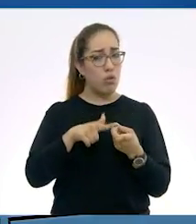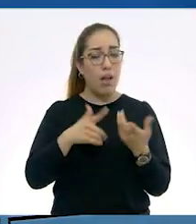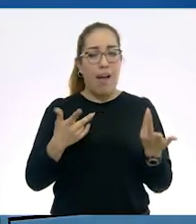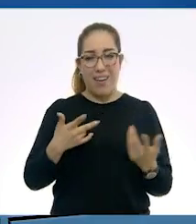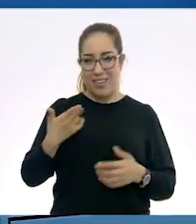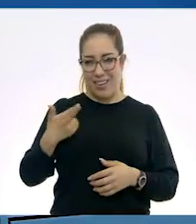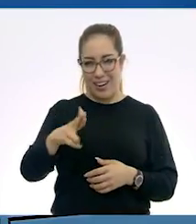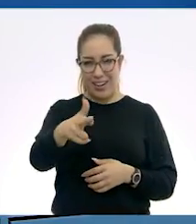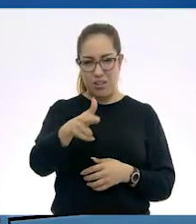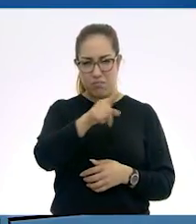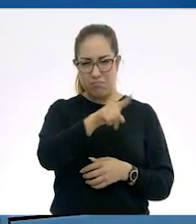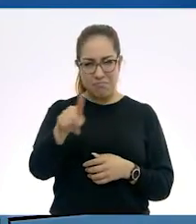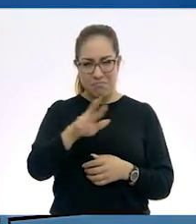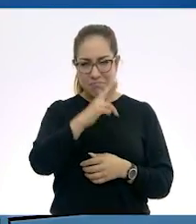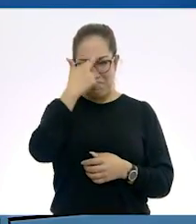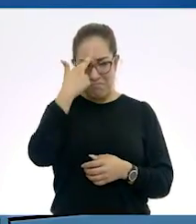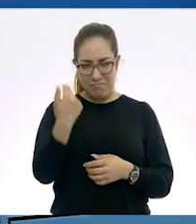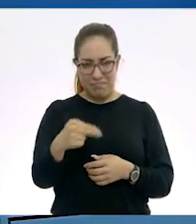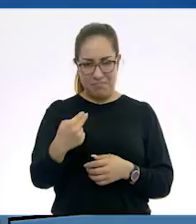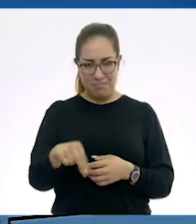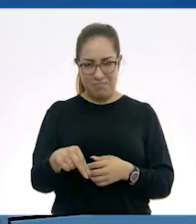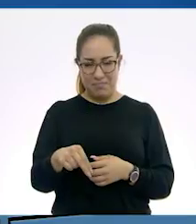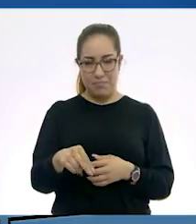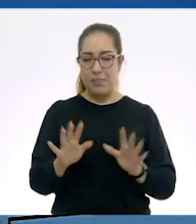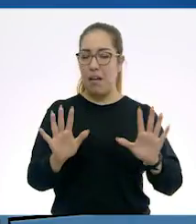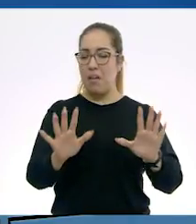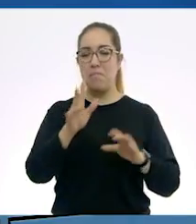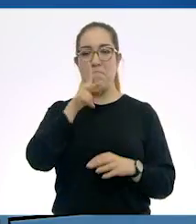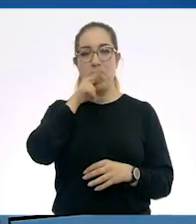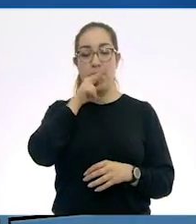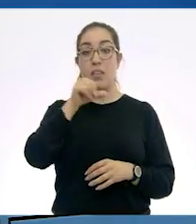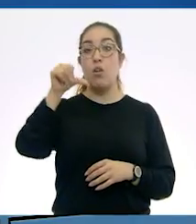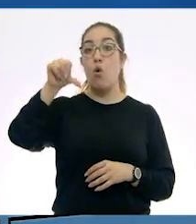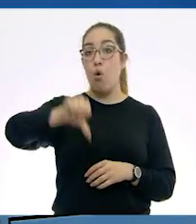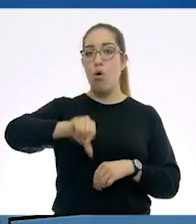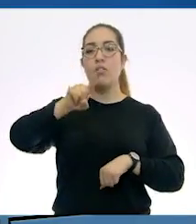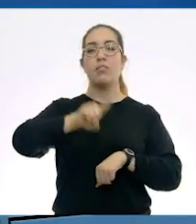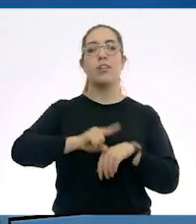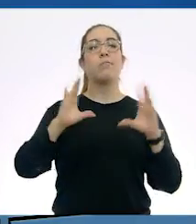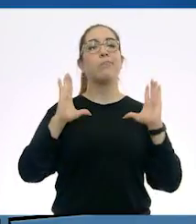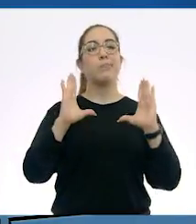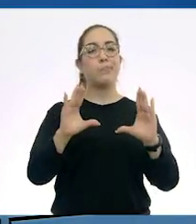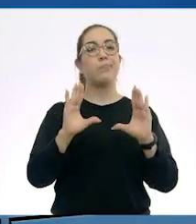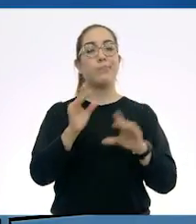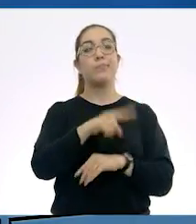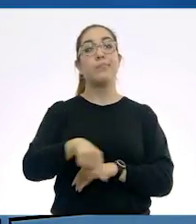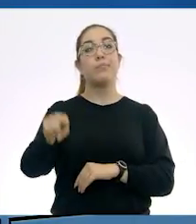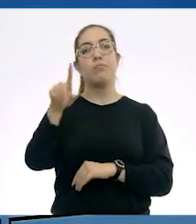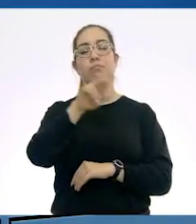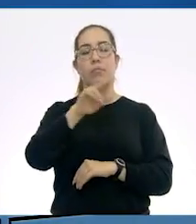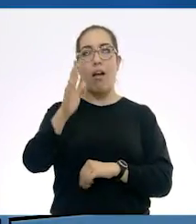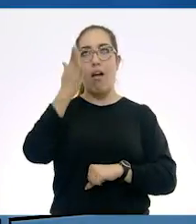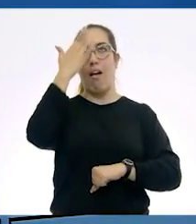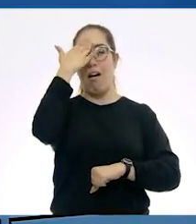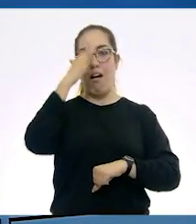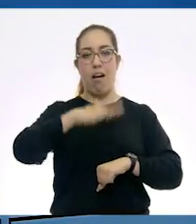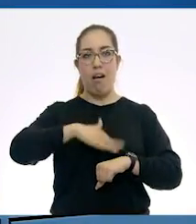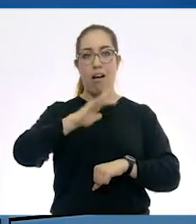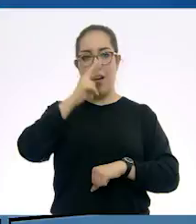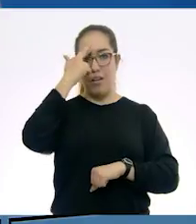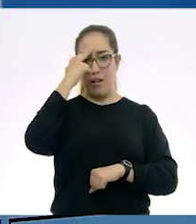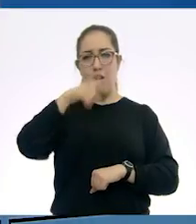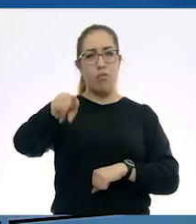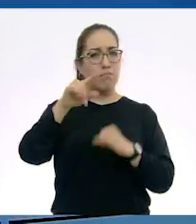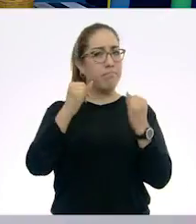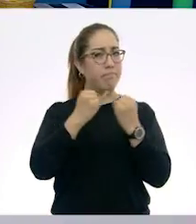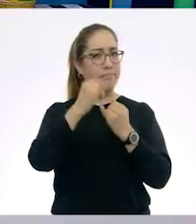¿Ustedes recuerdan cuáles eran? Si no, no se preocupen. En este momento los voy a anotar para que ustedes puedan anotarlos también en